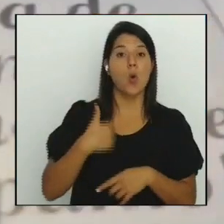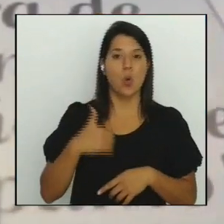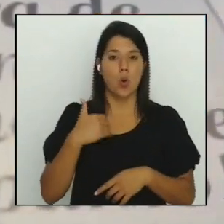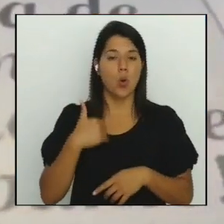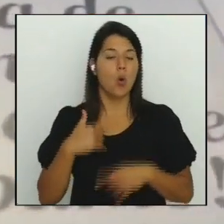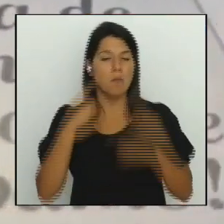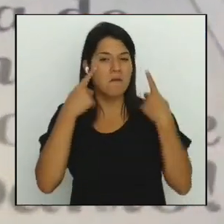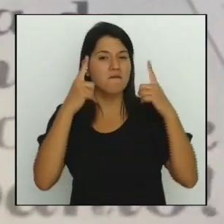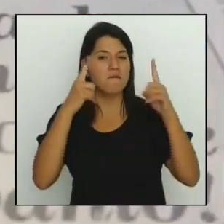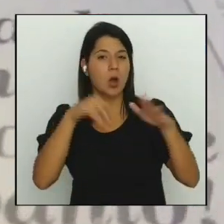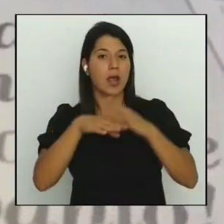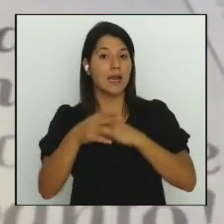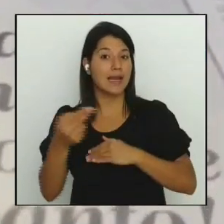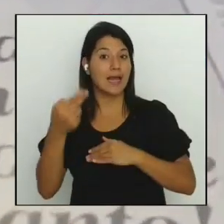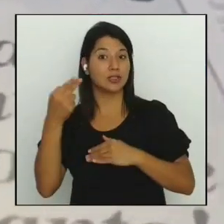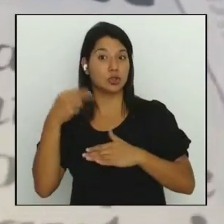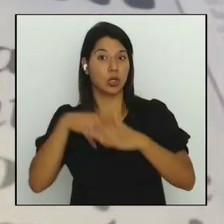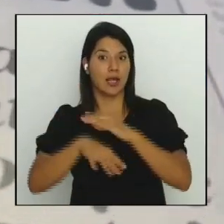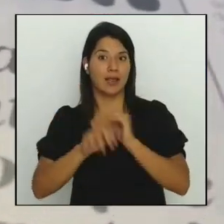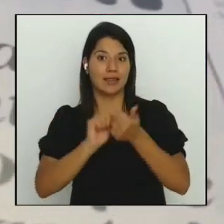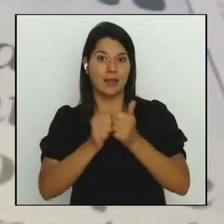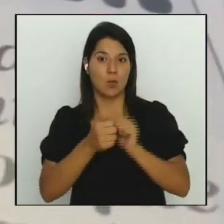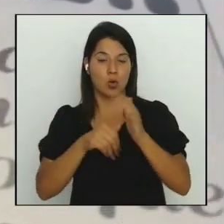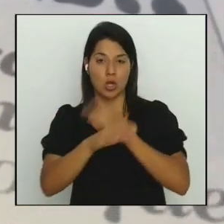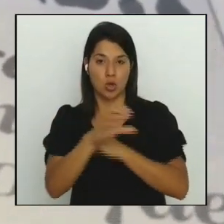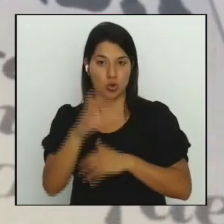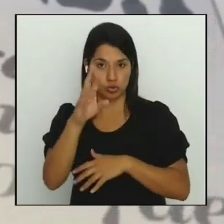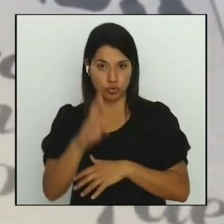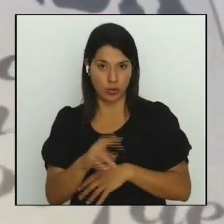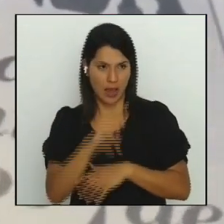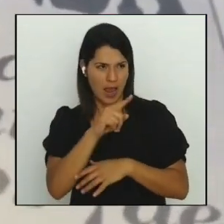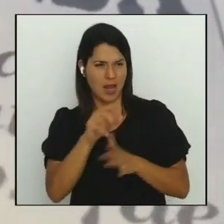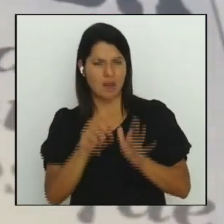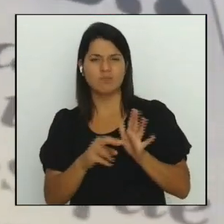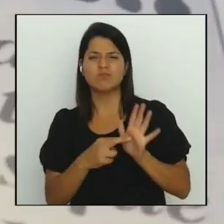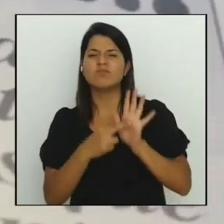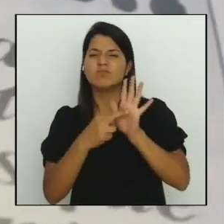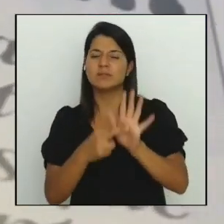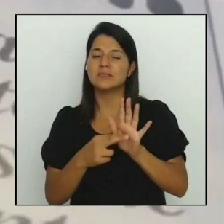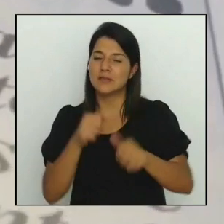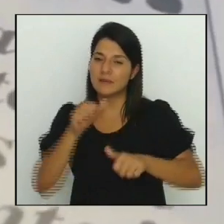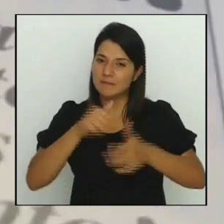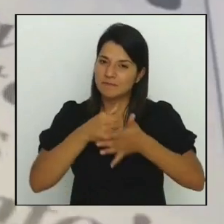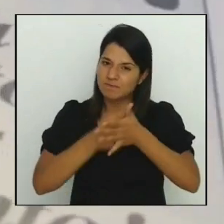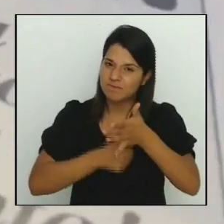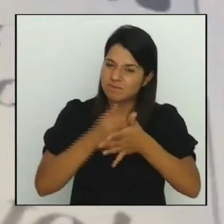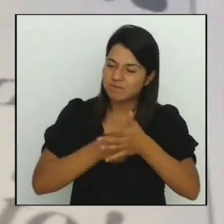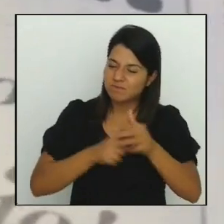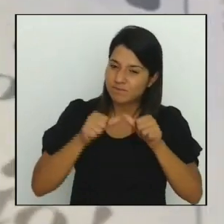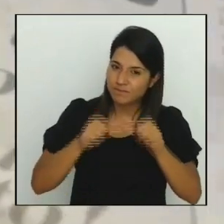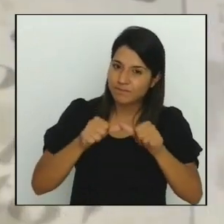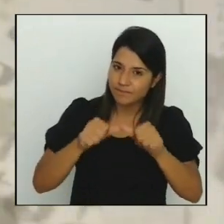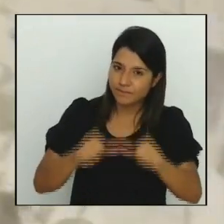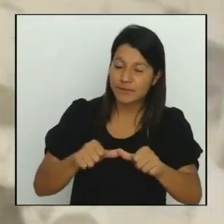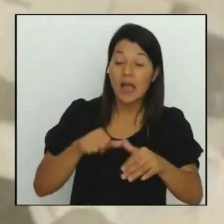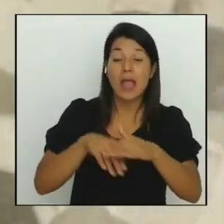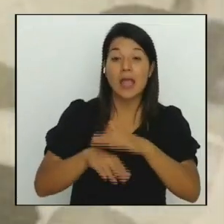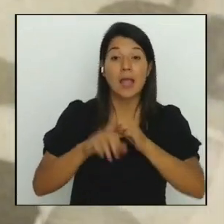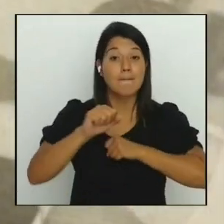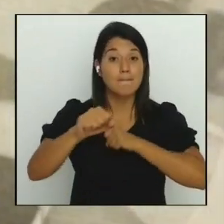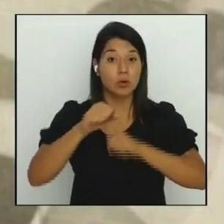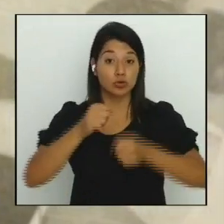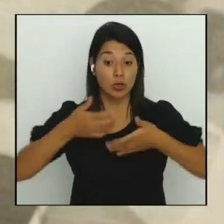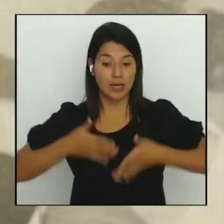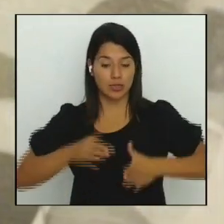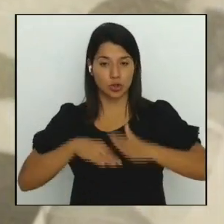Rica que se mantiene como un verdadero símbolo de perseverancia y dedicación en el mundo del boxeo nacido en San José y criado en un hogar